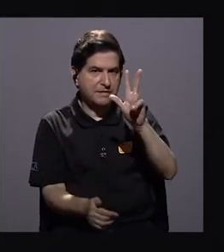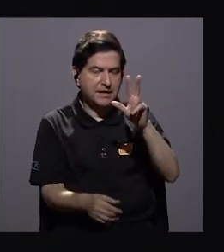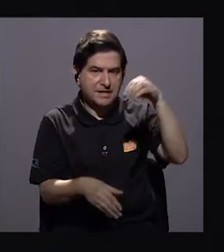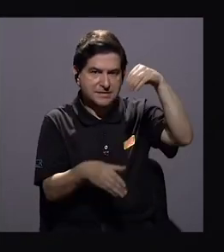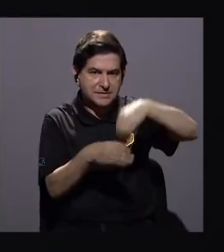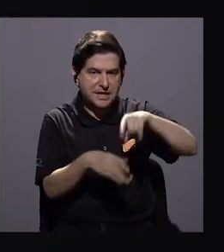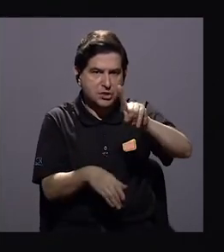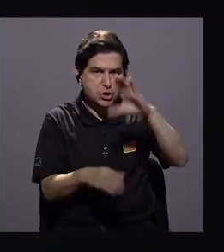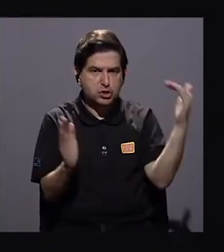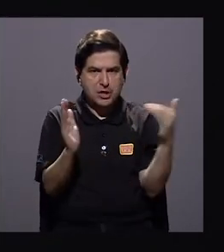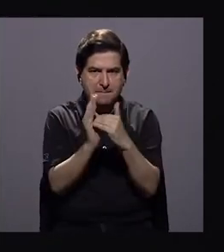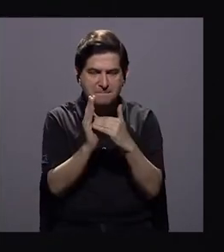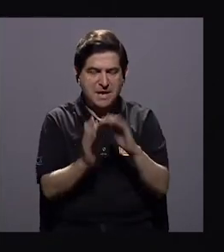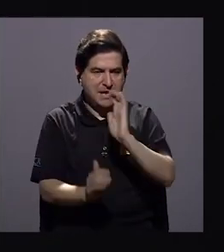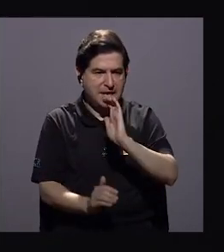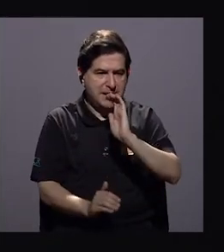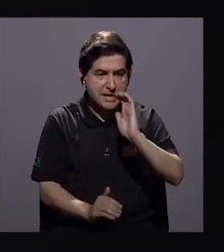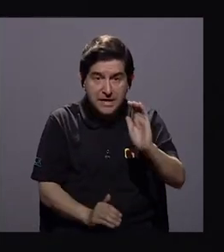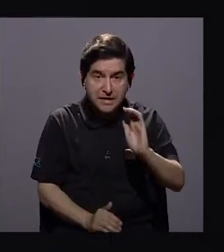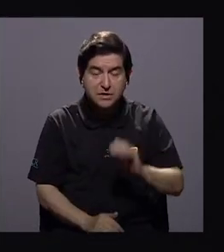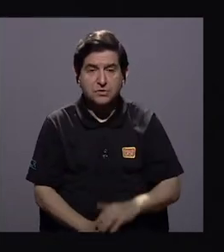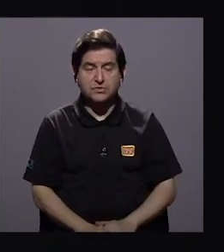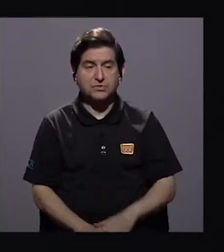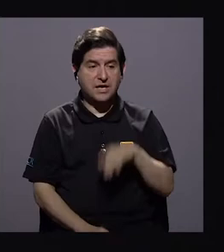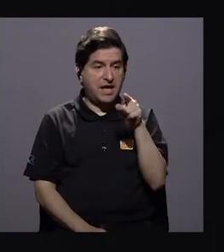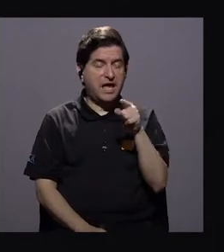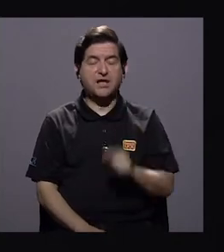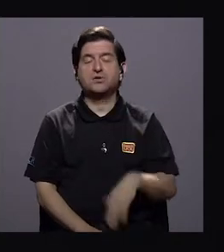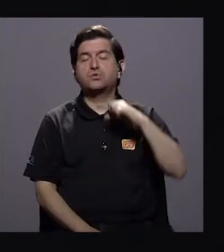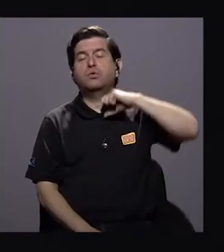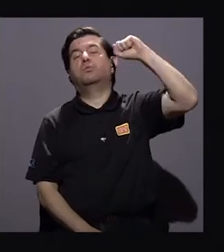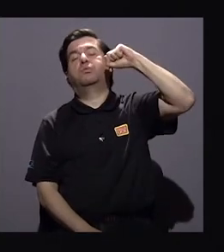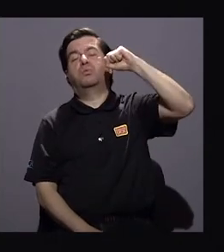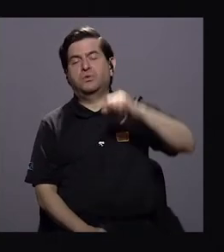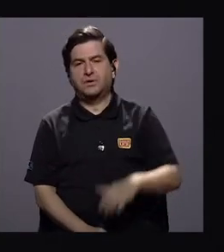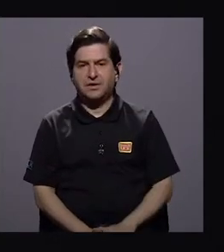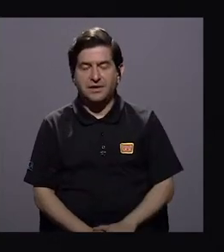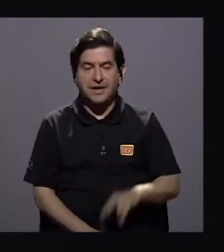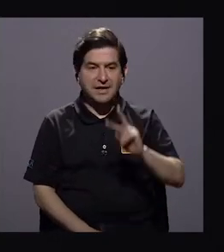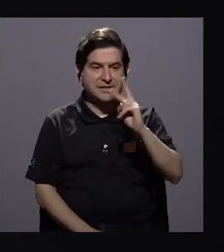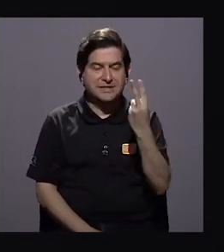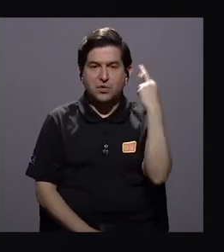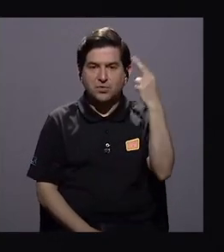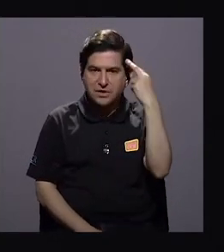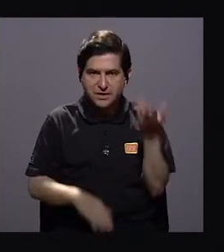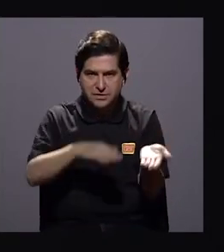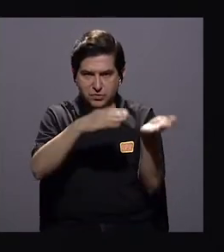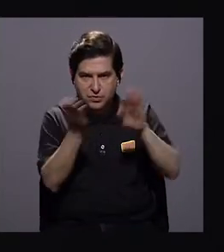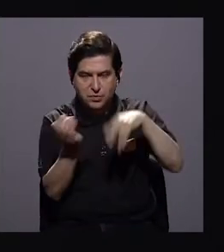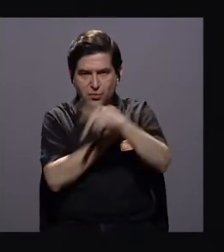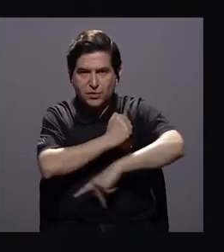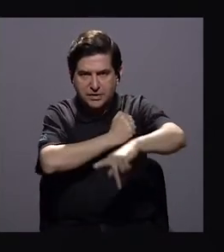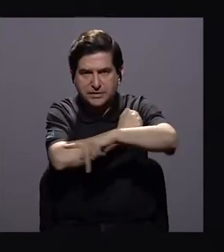tres cada cien mil. Niños se suicidan. Es la segunda causa de muerte en el país también.